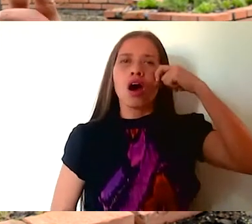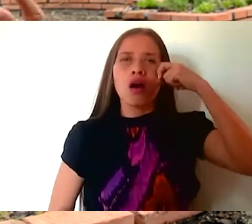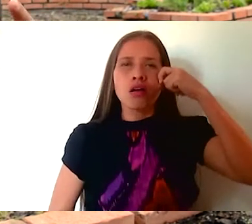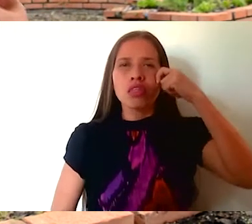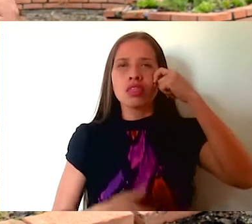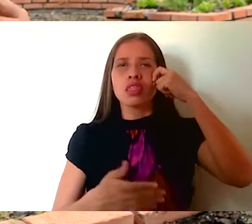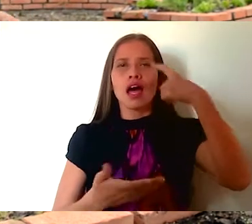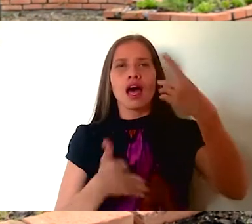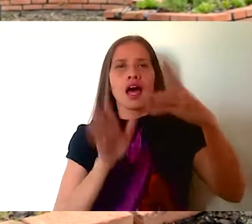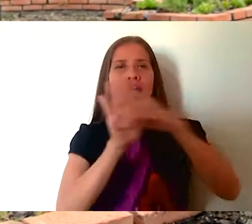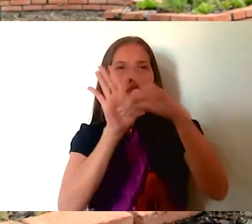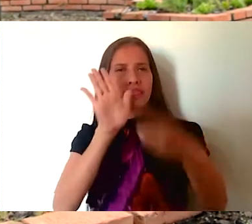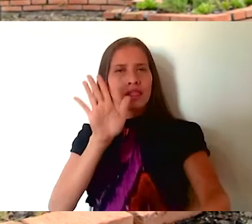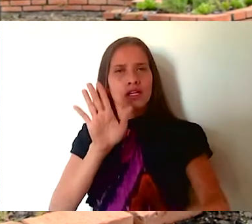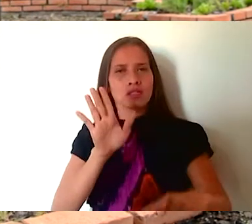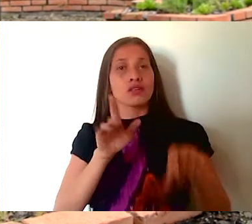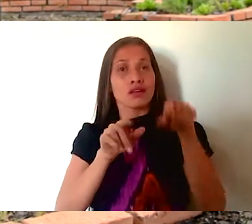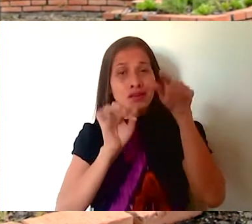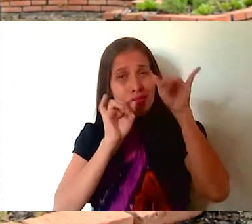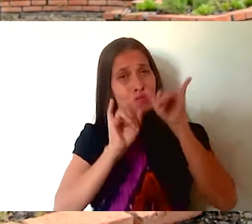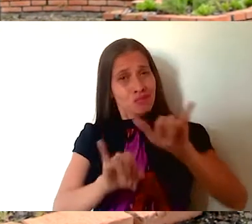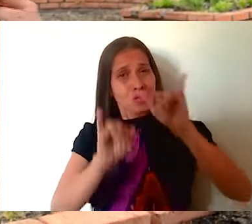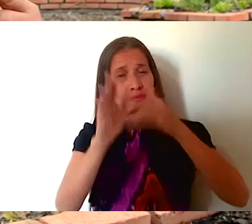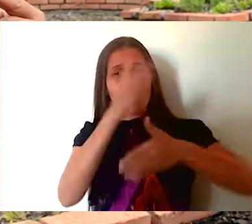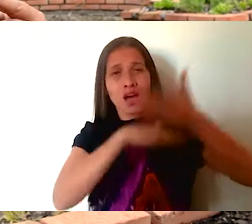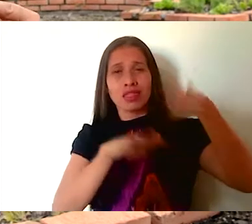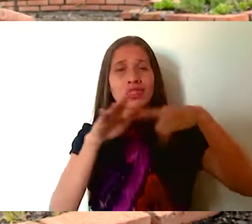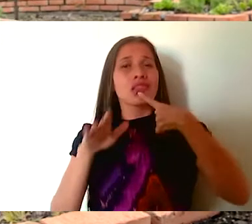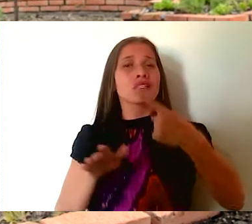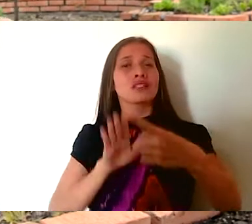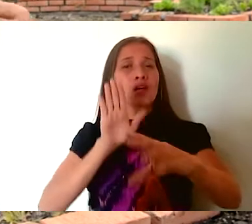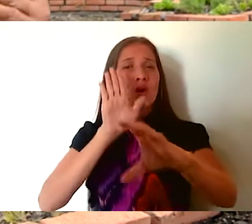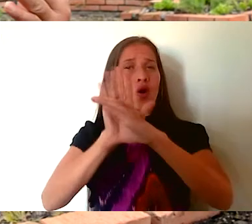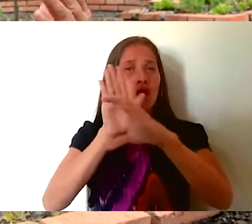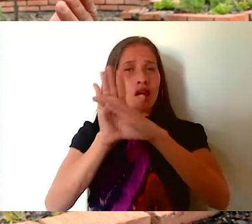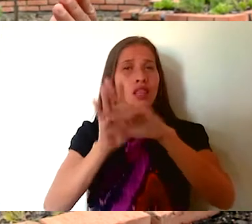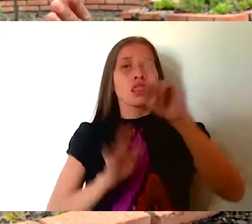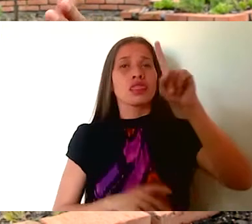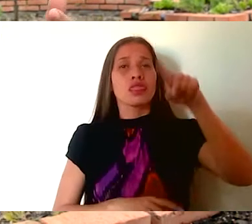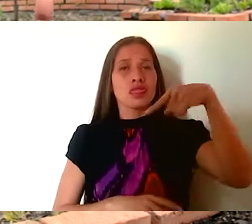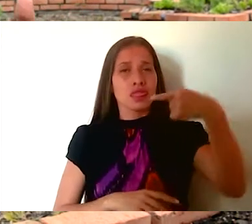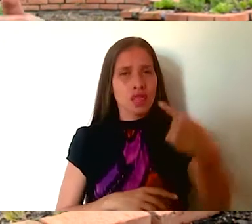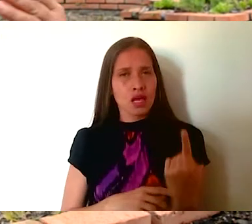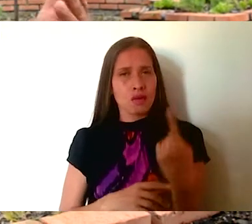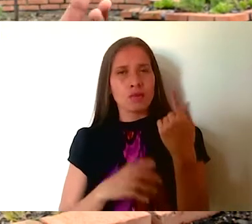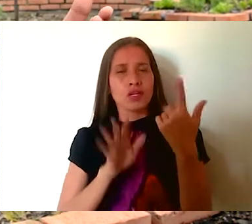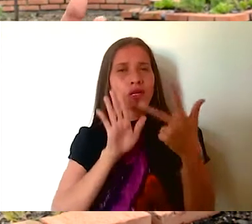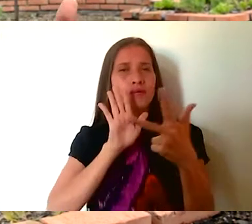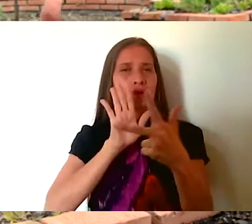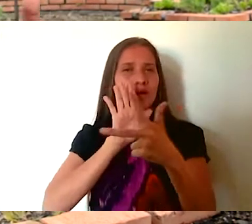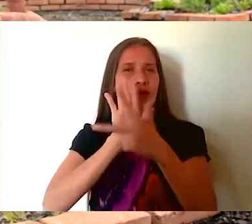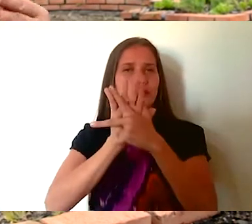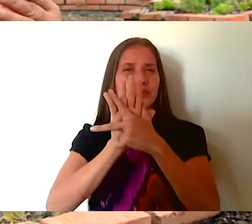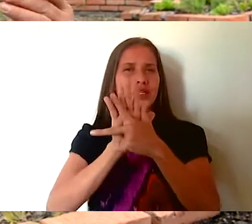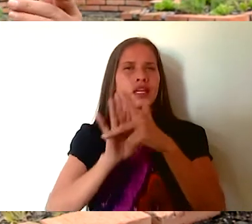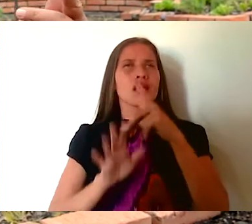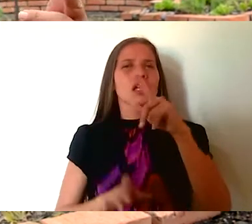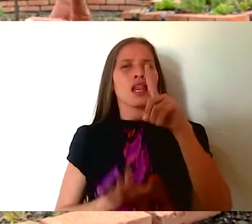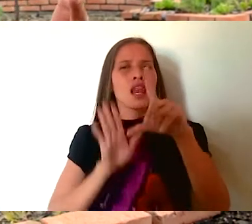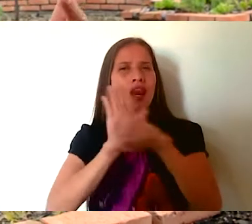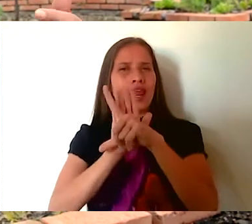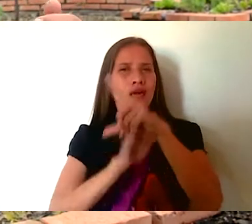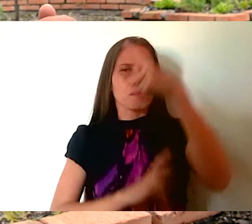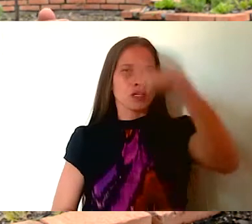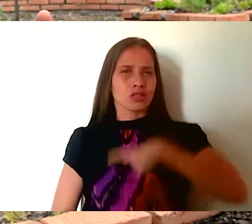jurídica a todas las personas con discapacidad, ese derecho que nos da la Constitución, luego de la aprobación de la